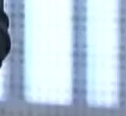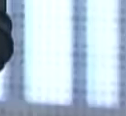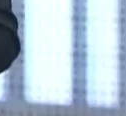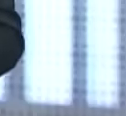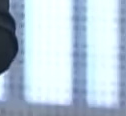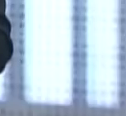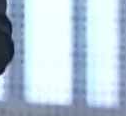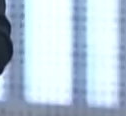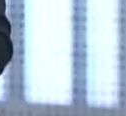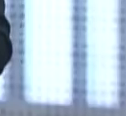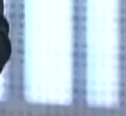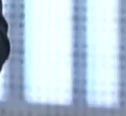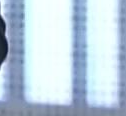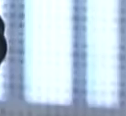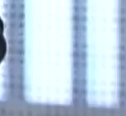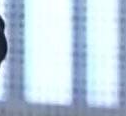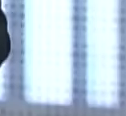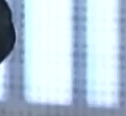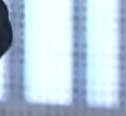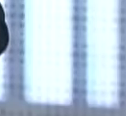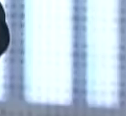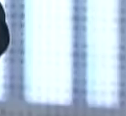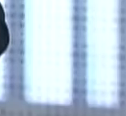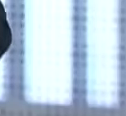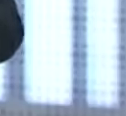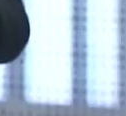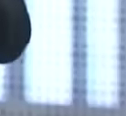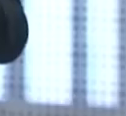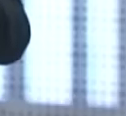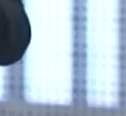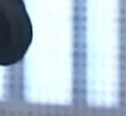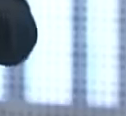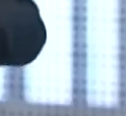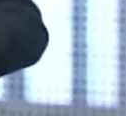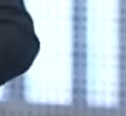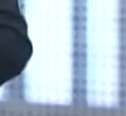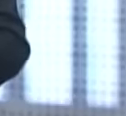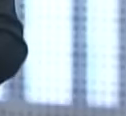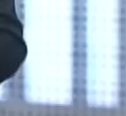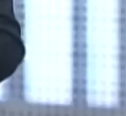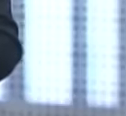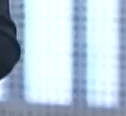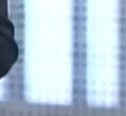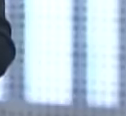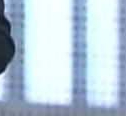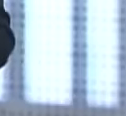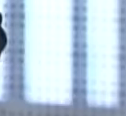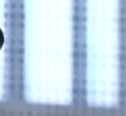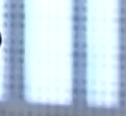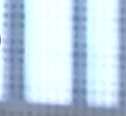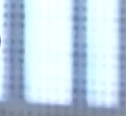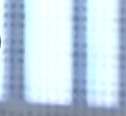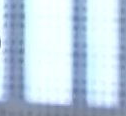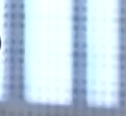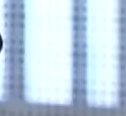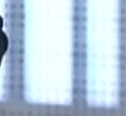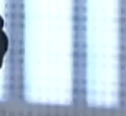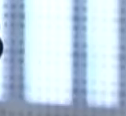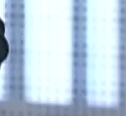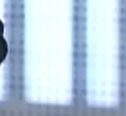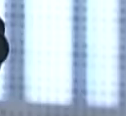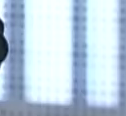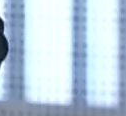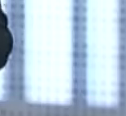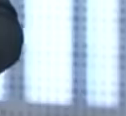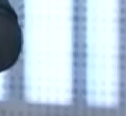Vamos ahora con información de último minuto, retomamos, hace rato leíamos tanto el comunicado oficial del gobierno